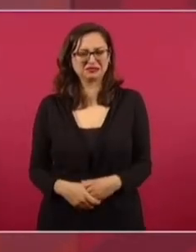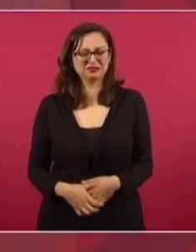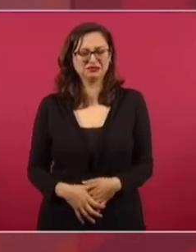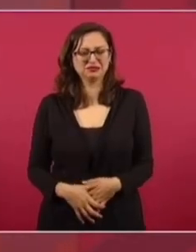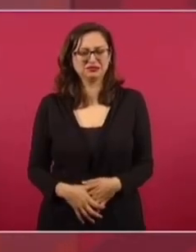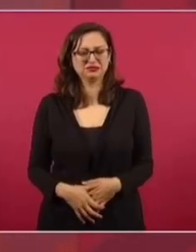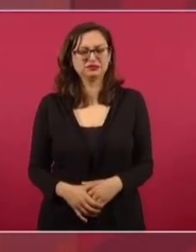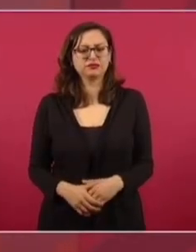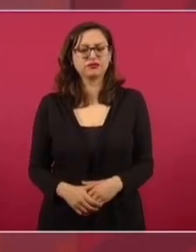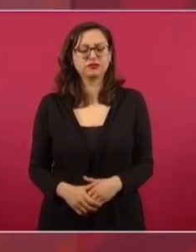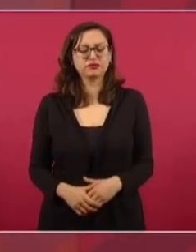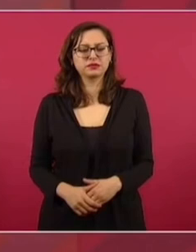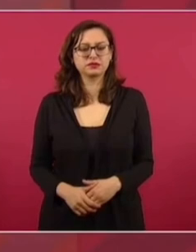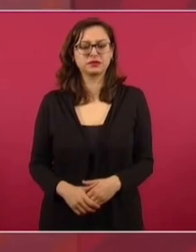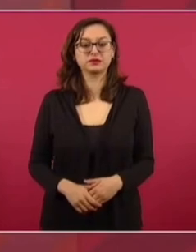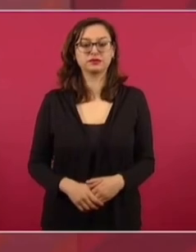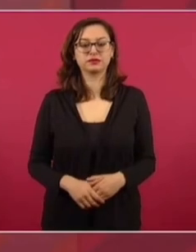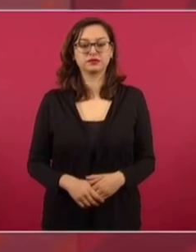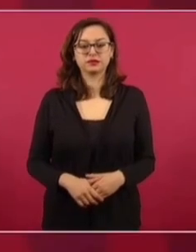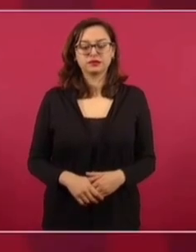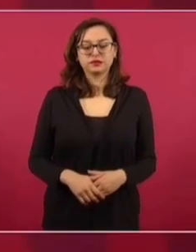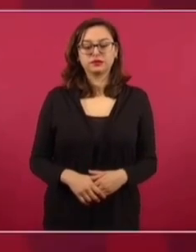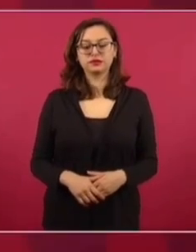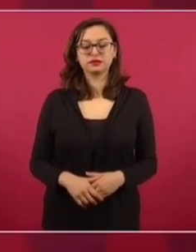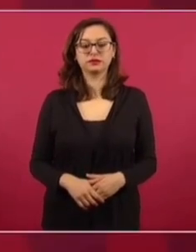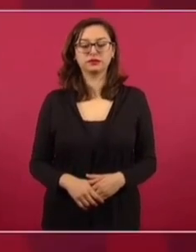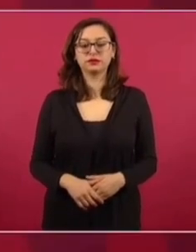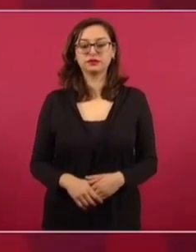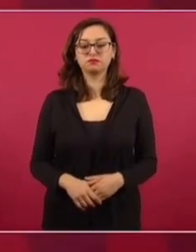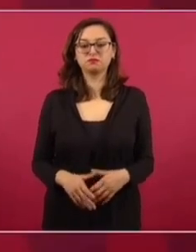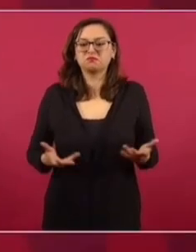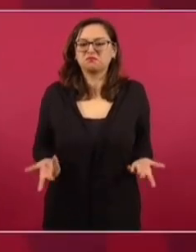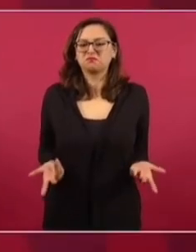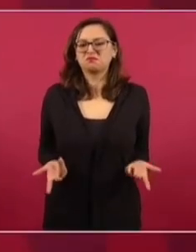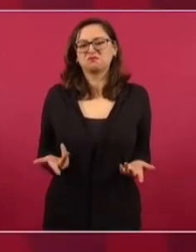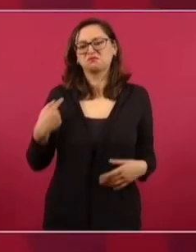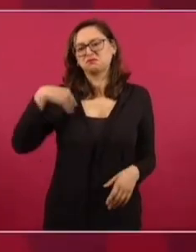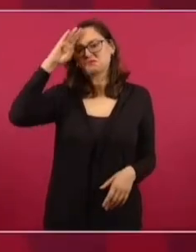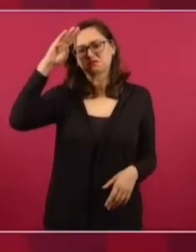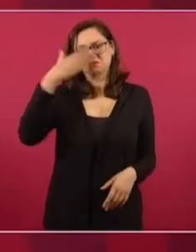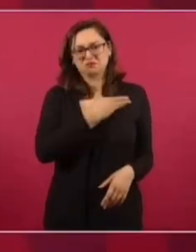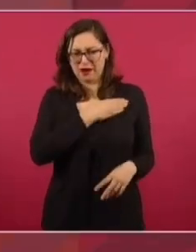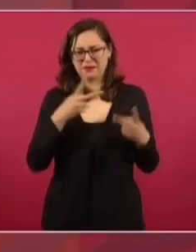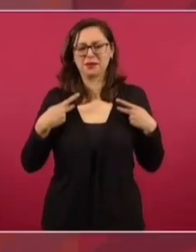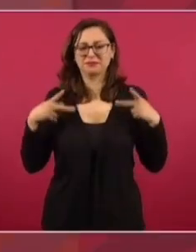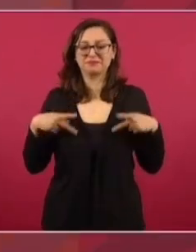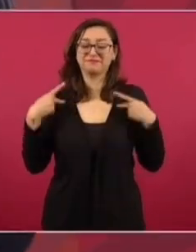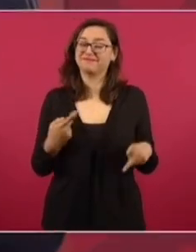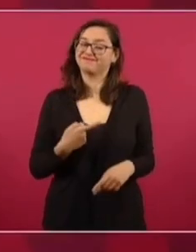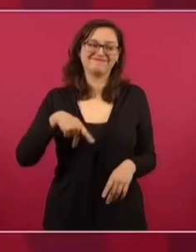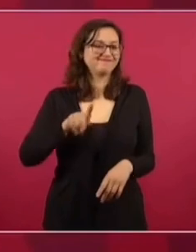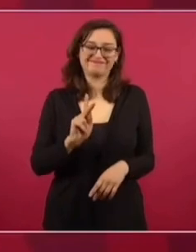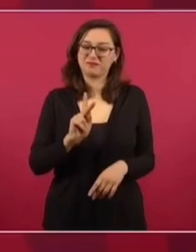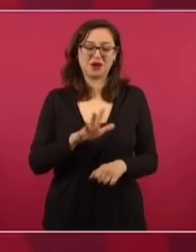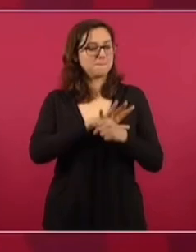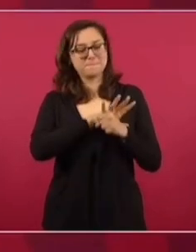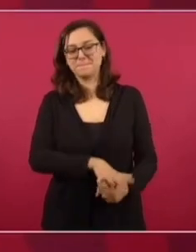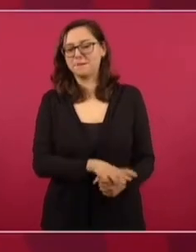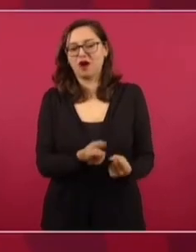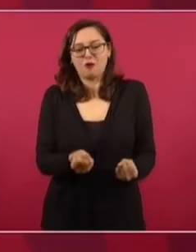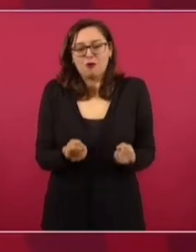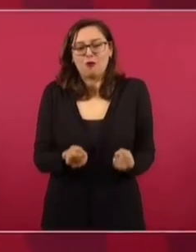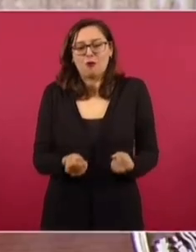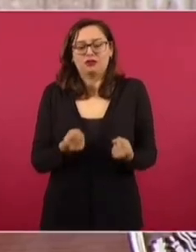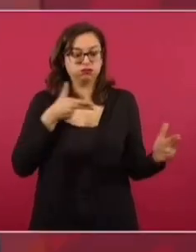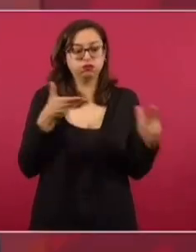considero que sea un agente de malas intenciones el presidente Biden, pero está sometido a fuertes presiones,